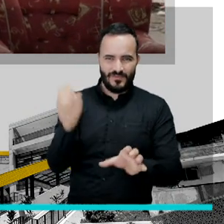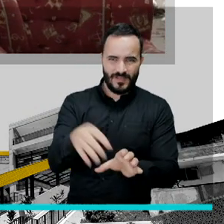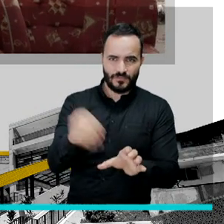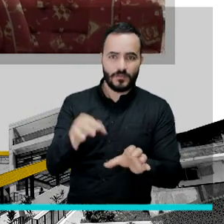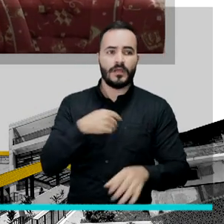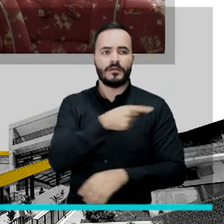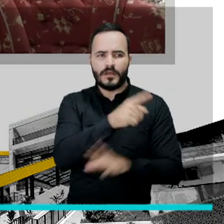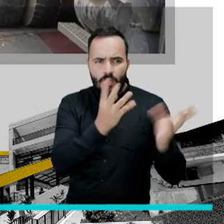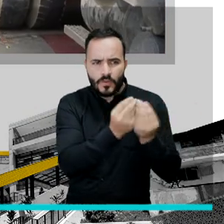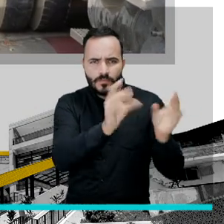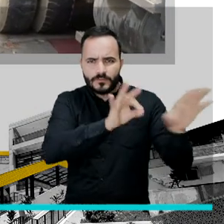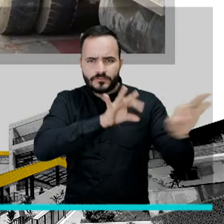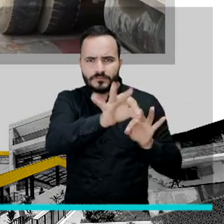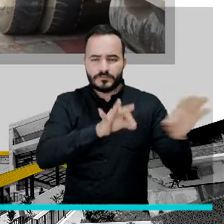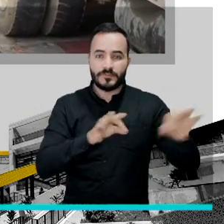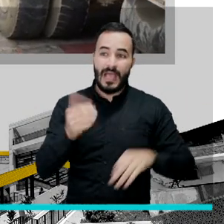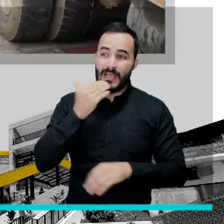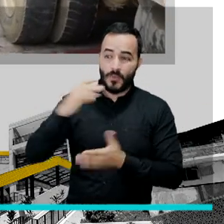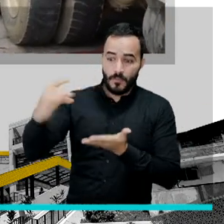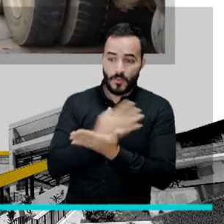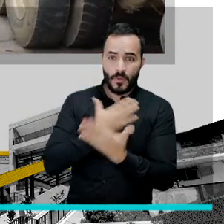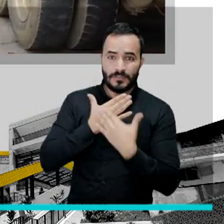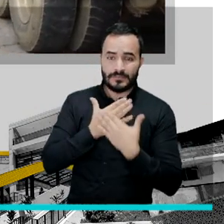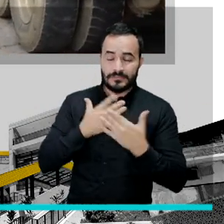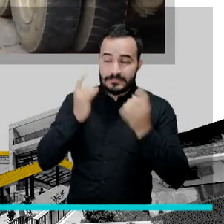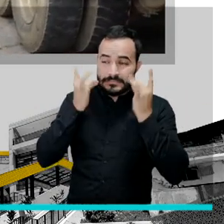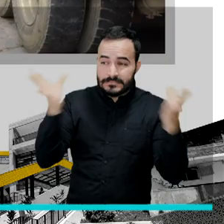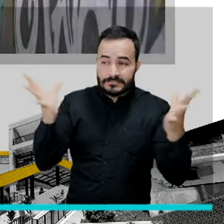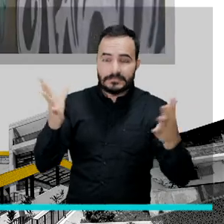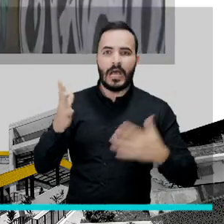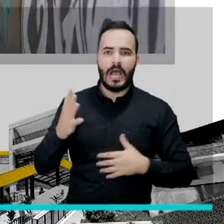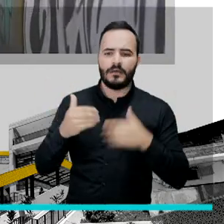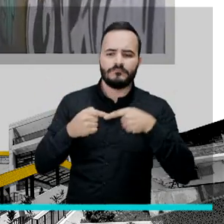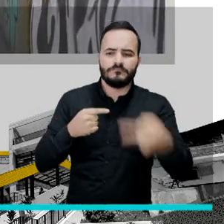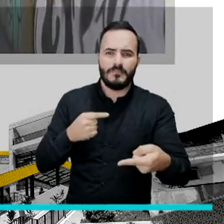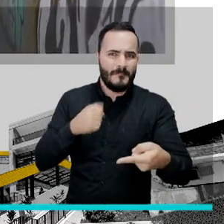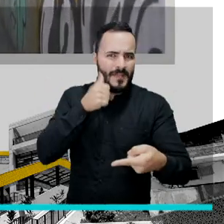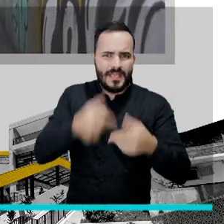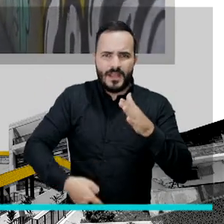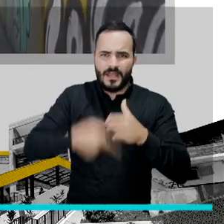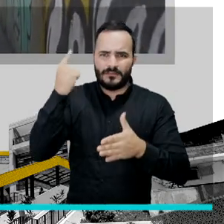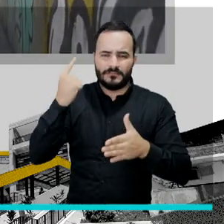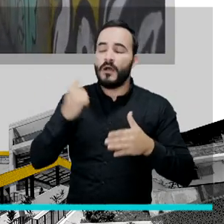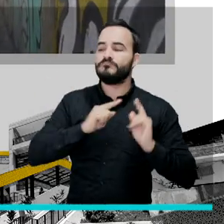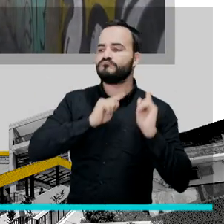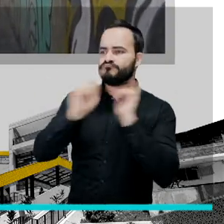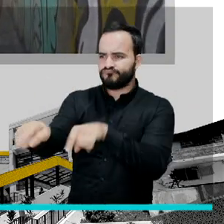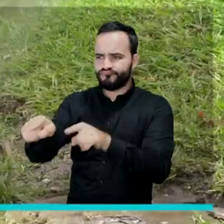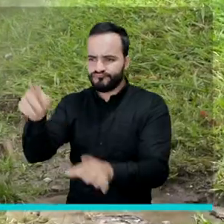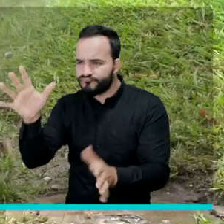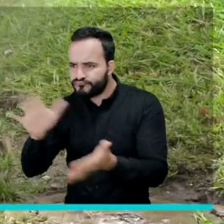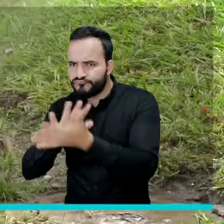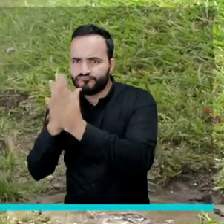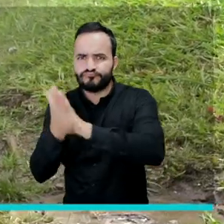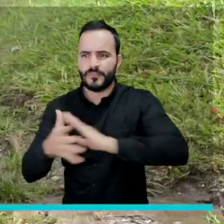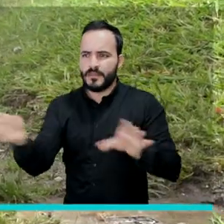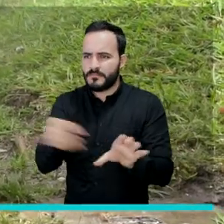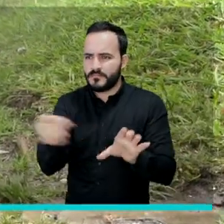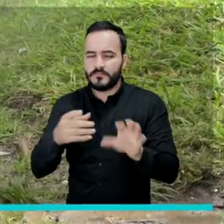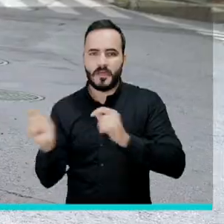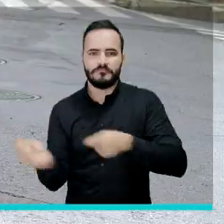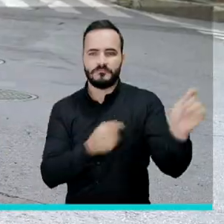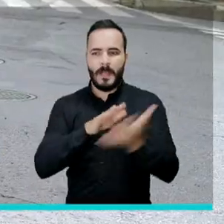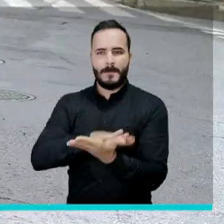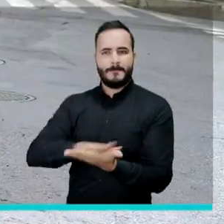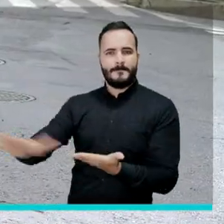recoger en máximo un día los acúmulos de basuras más importantes que haya en la